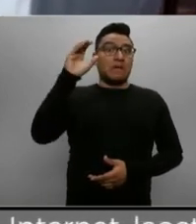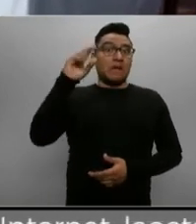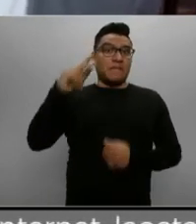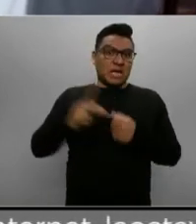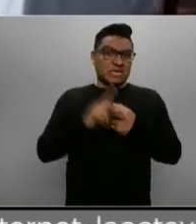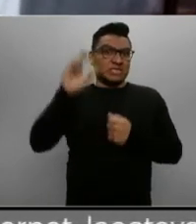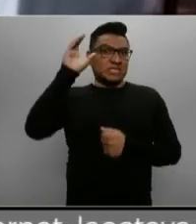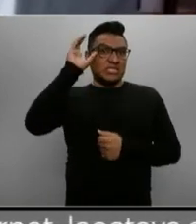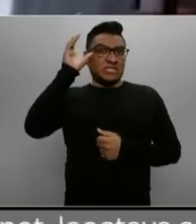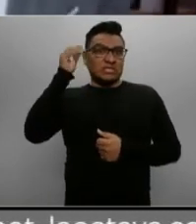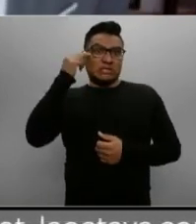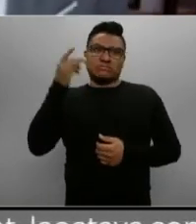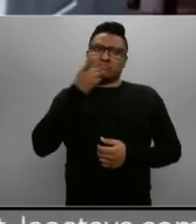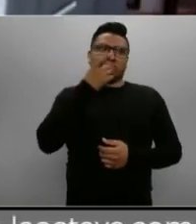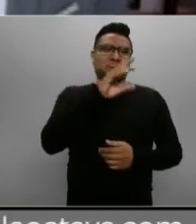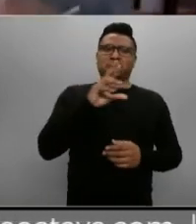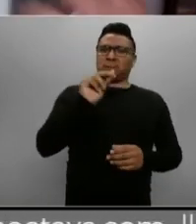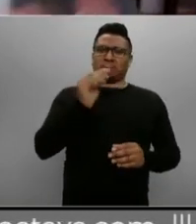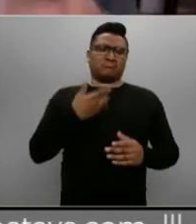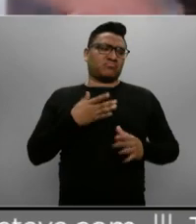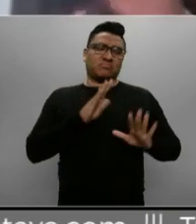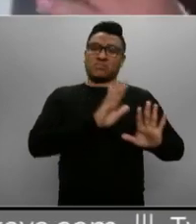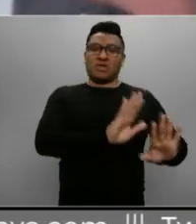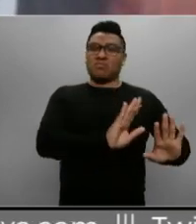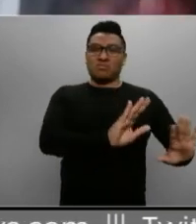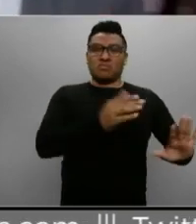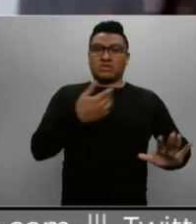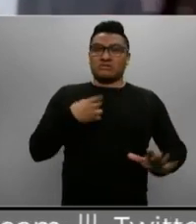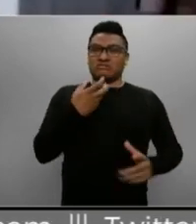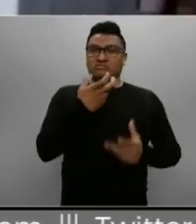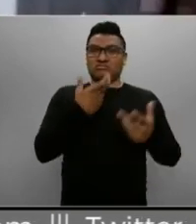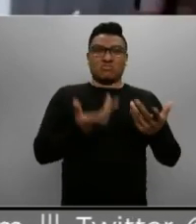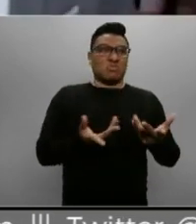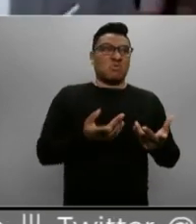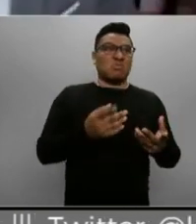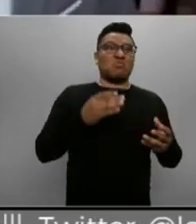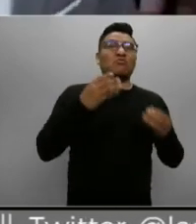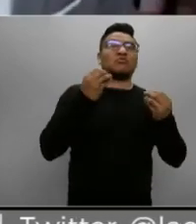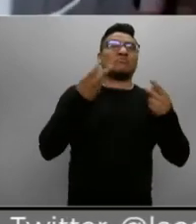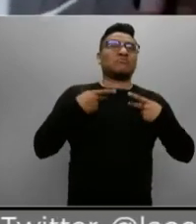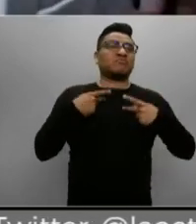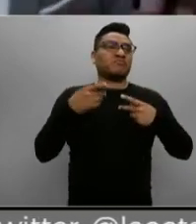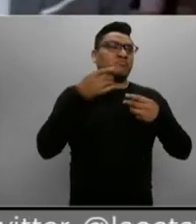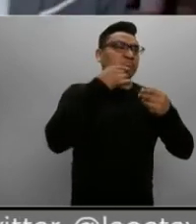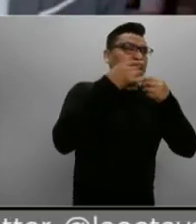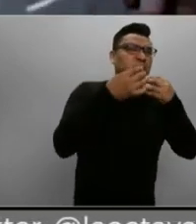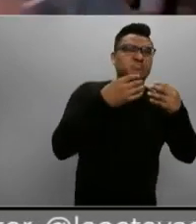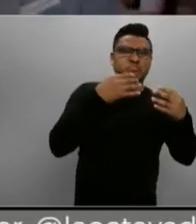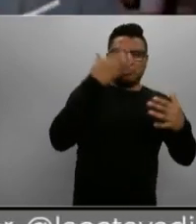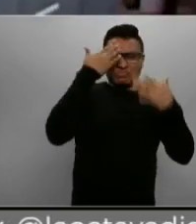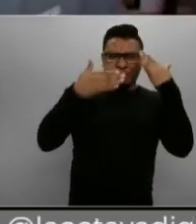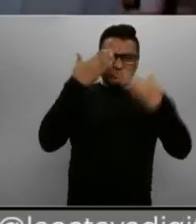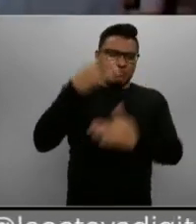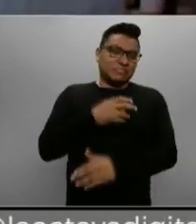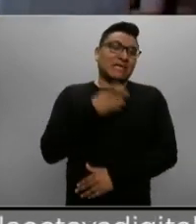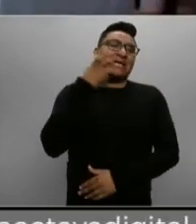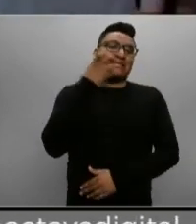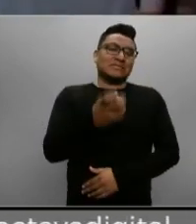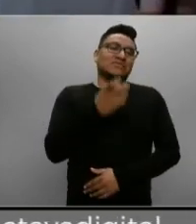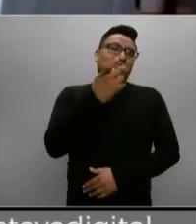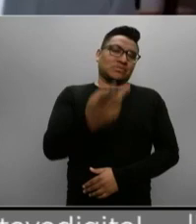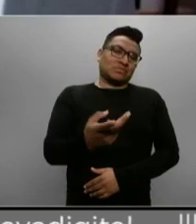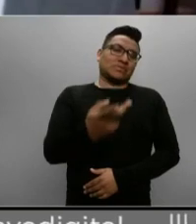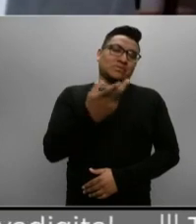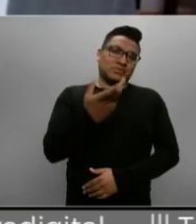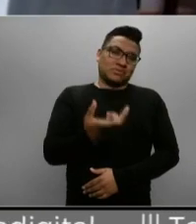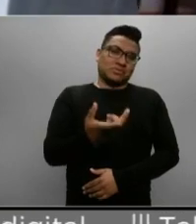escándalo. Y pues ya sabes, este es un regreso muchos años después